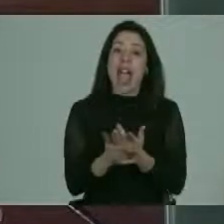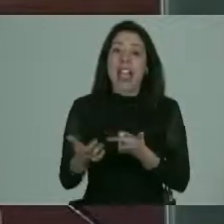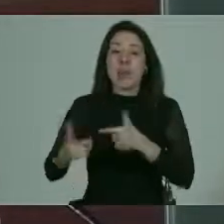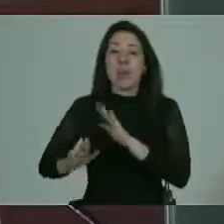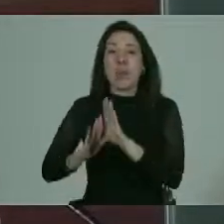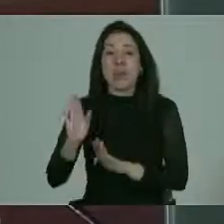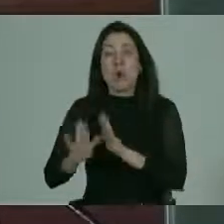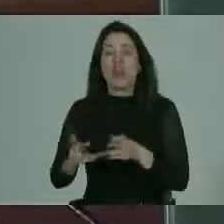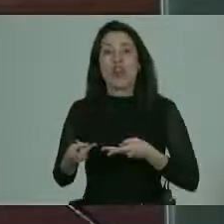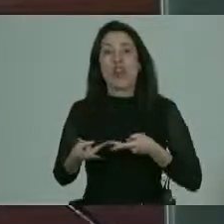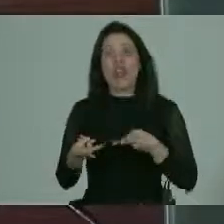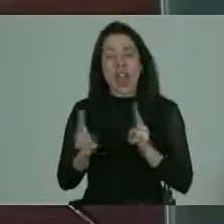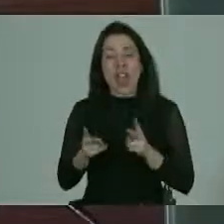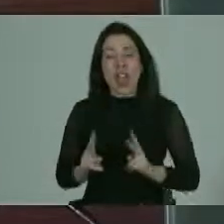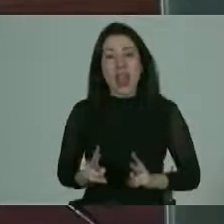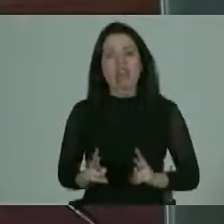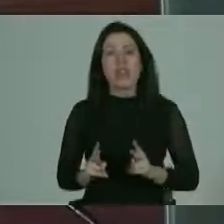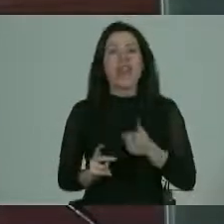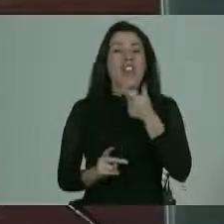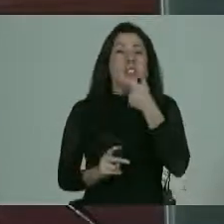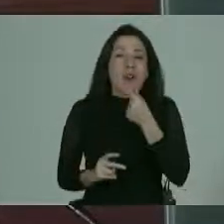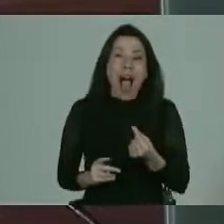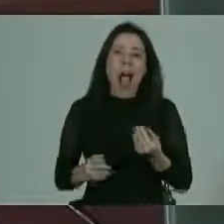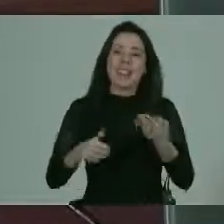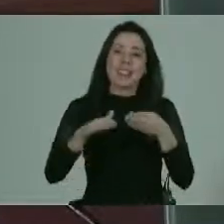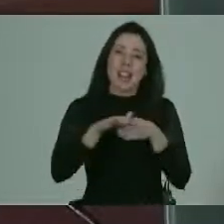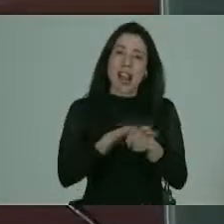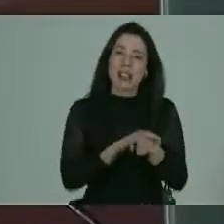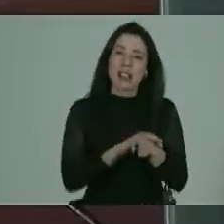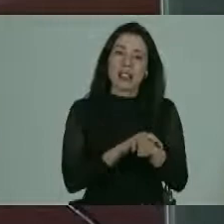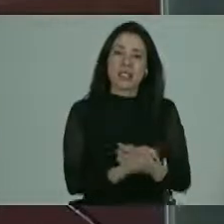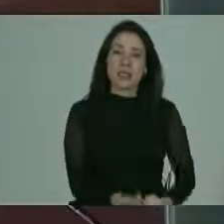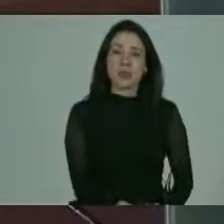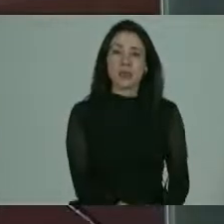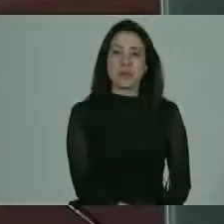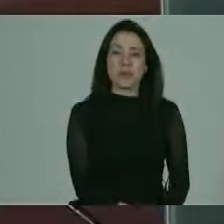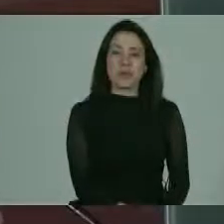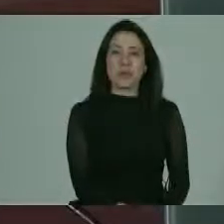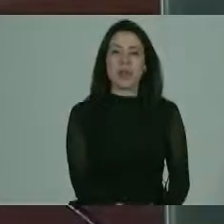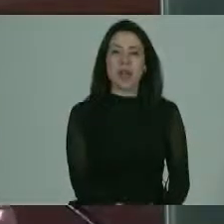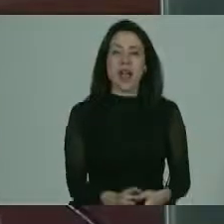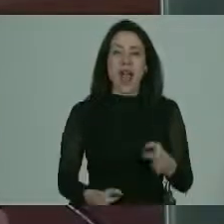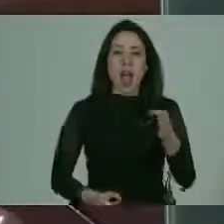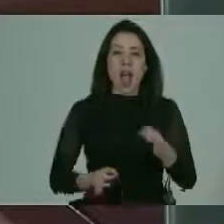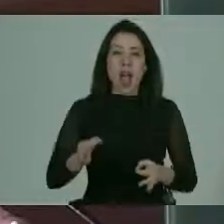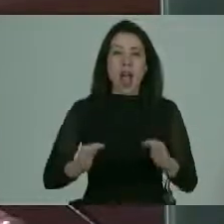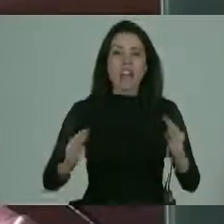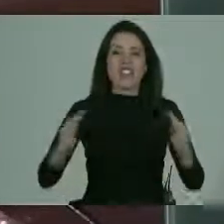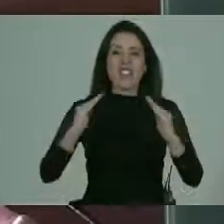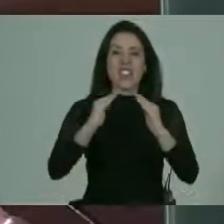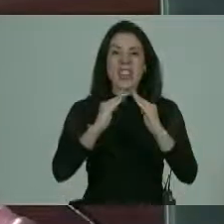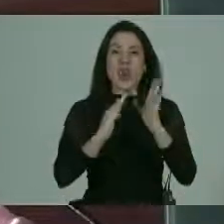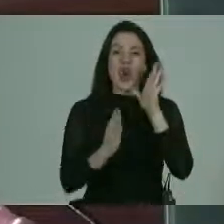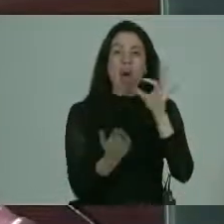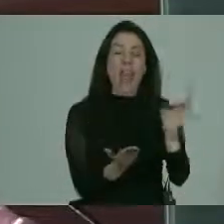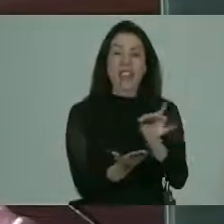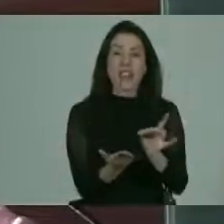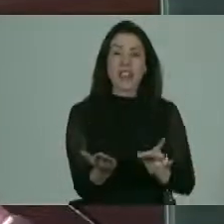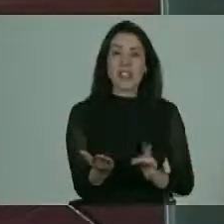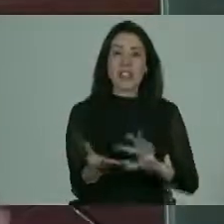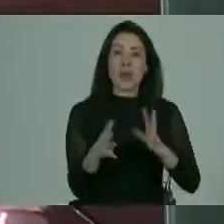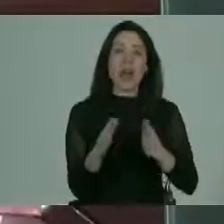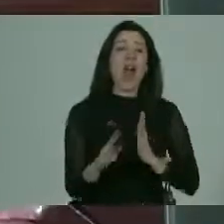protección de los derechos de muy fácil acceso los tribunales no tienen un diseño universal